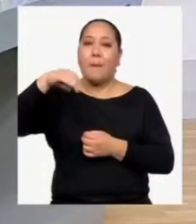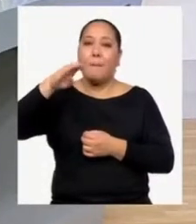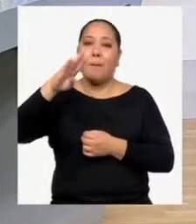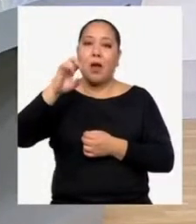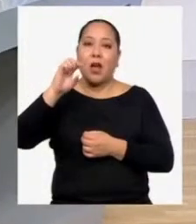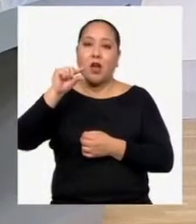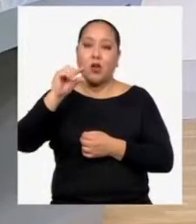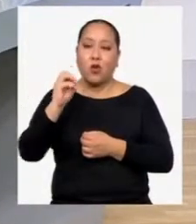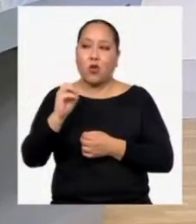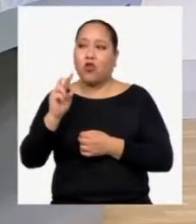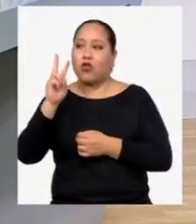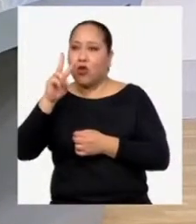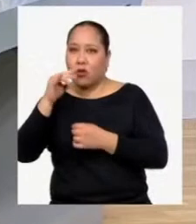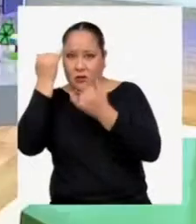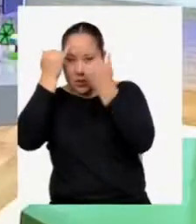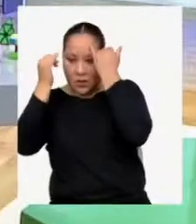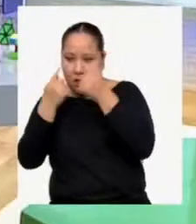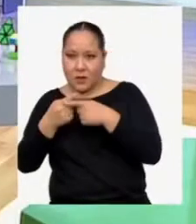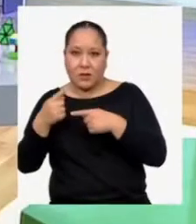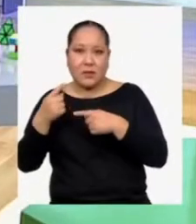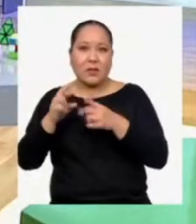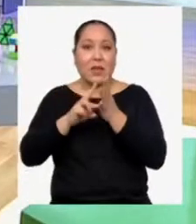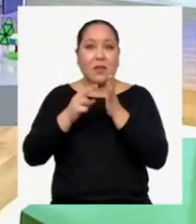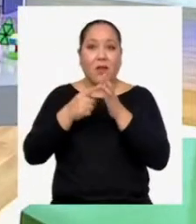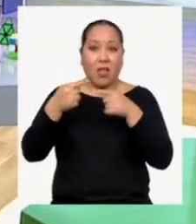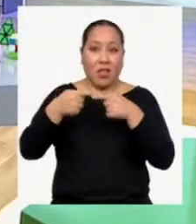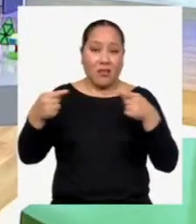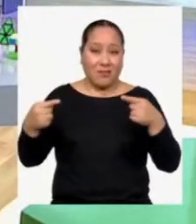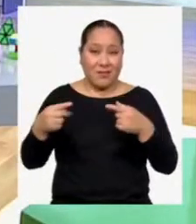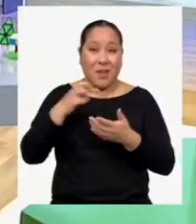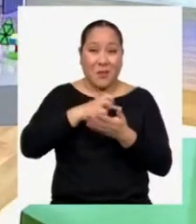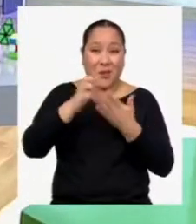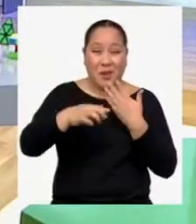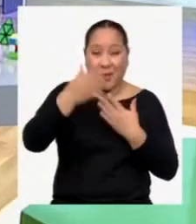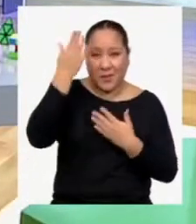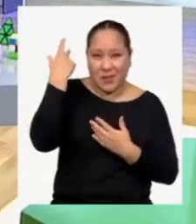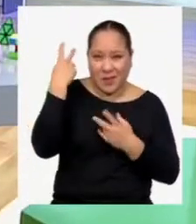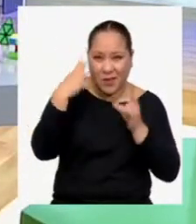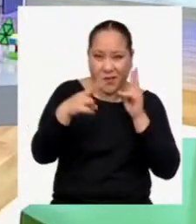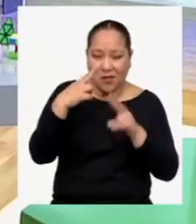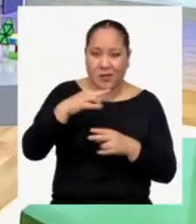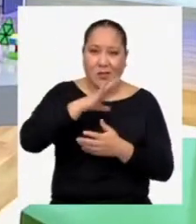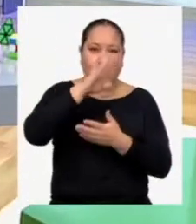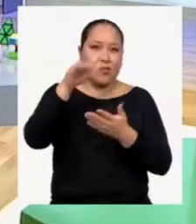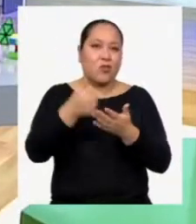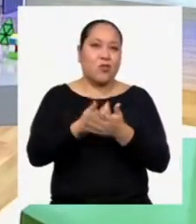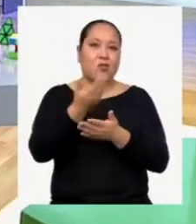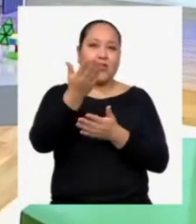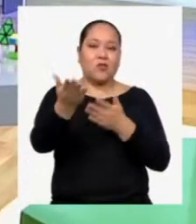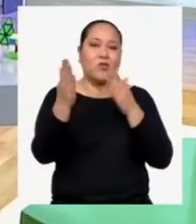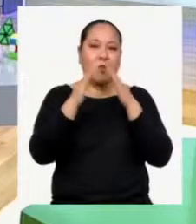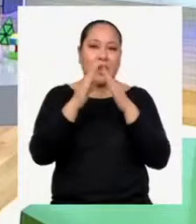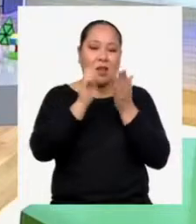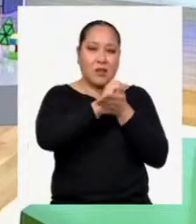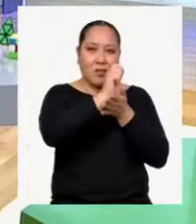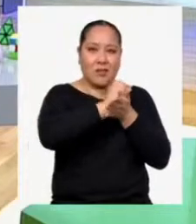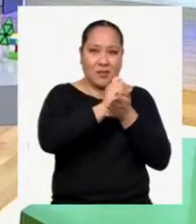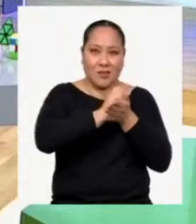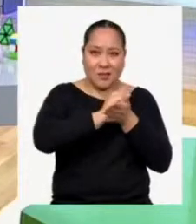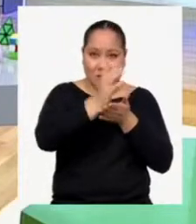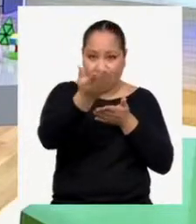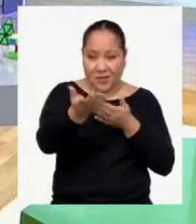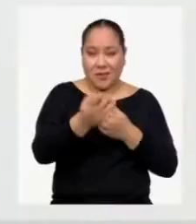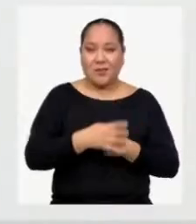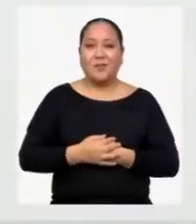con significados opuestos Ya lo vimos el programa pasado Y todas y todos en casa deben tenerlo en sus